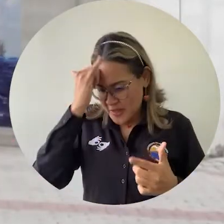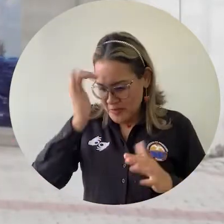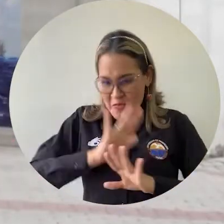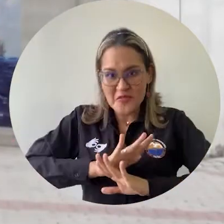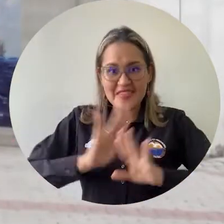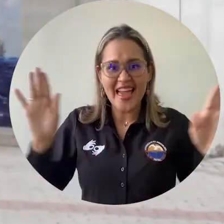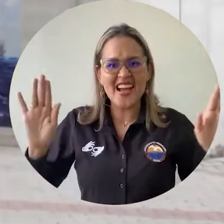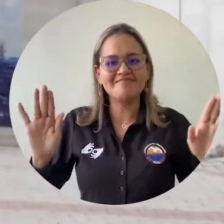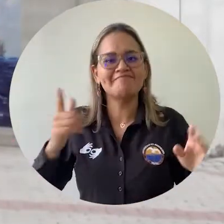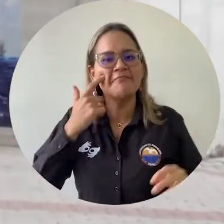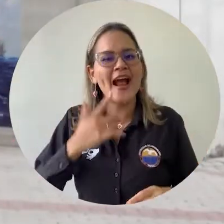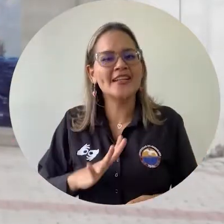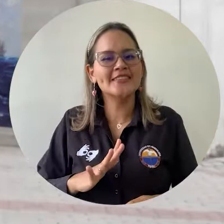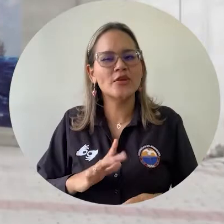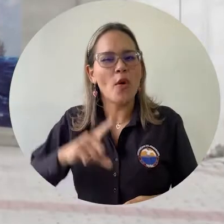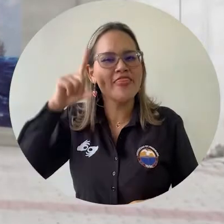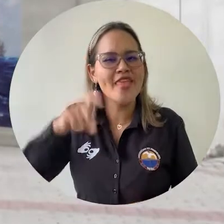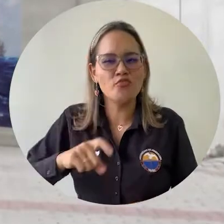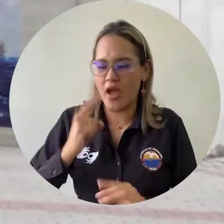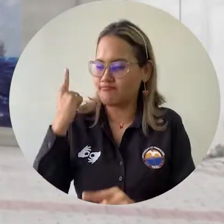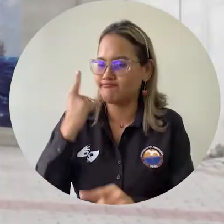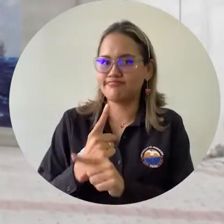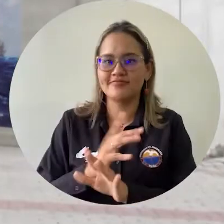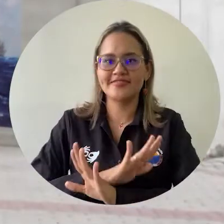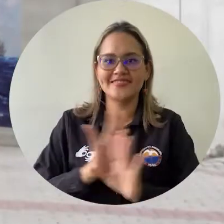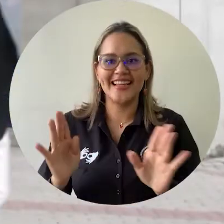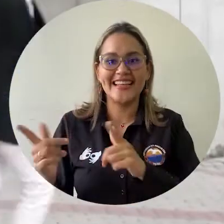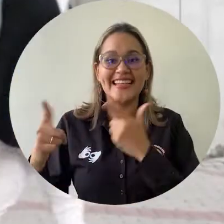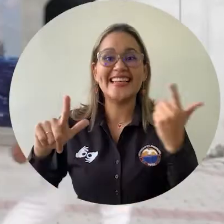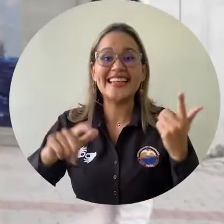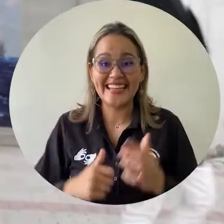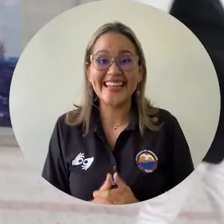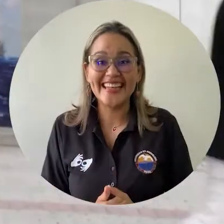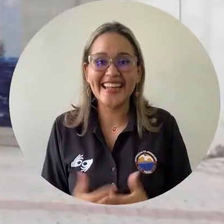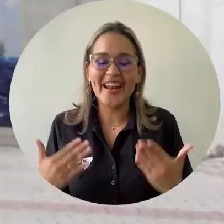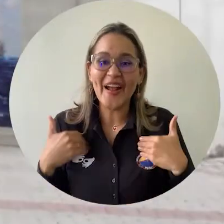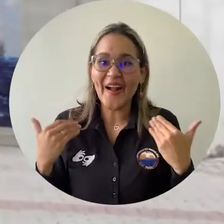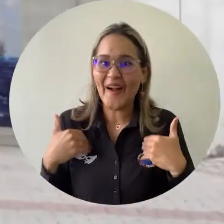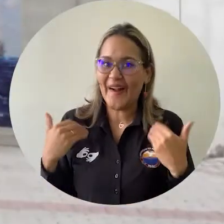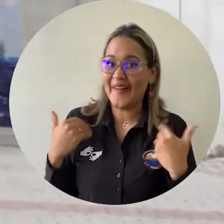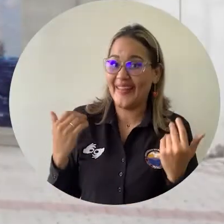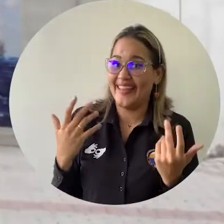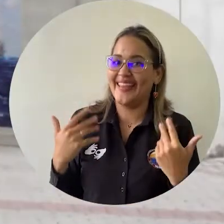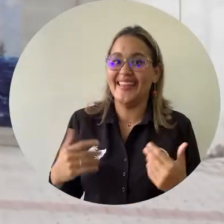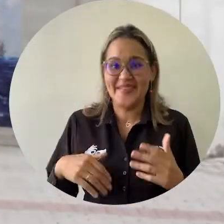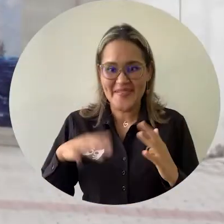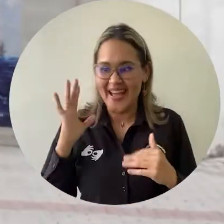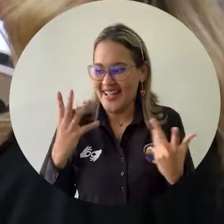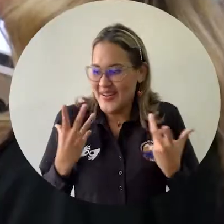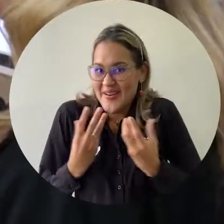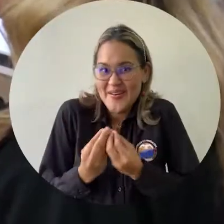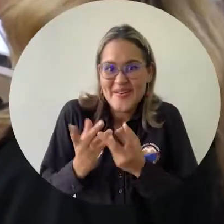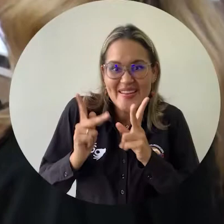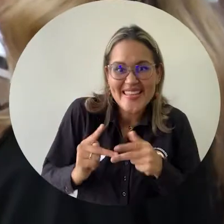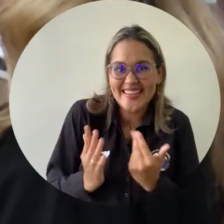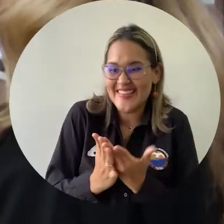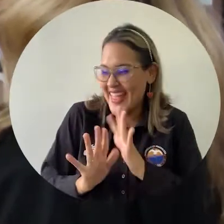satisfacción del deber cumplido y pues es muy halagador hacer parte de este grupo de